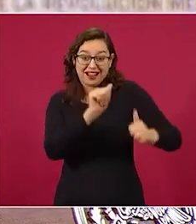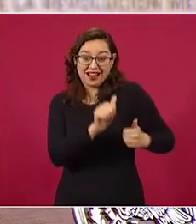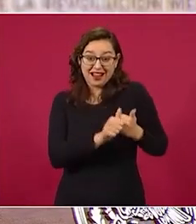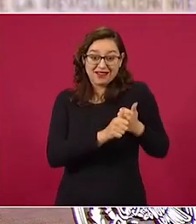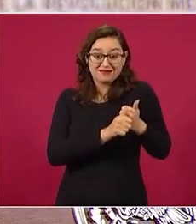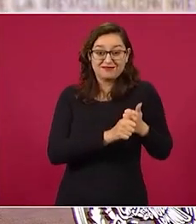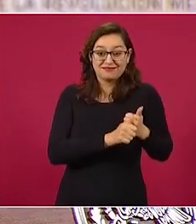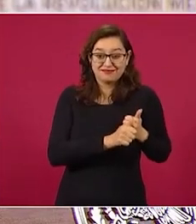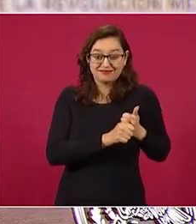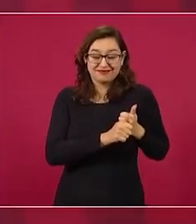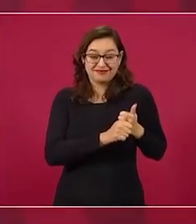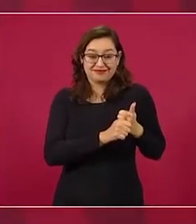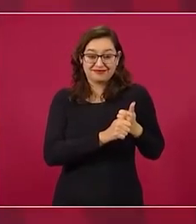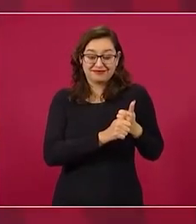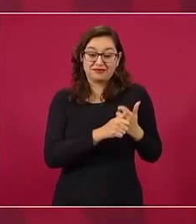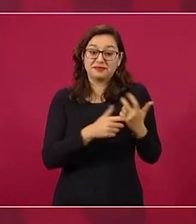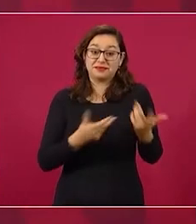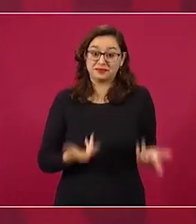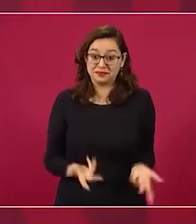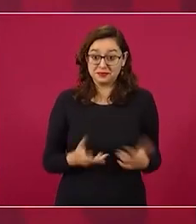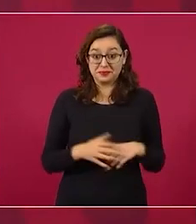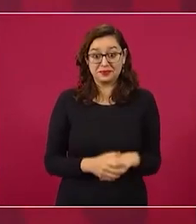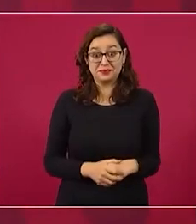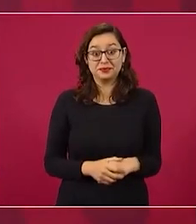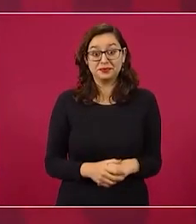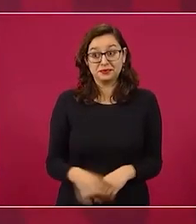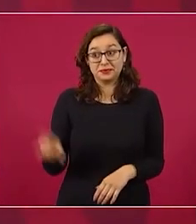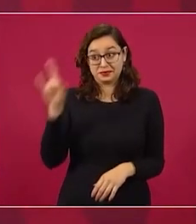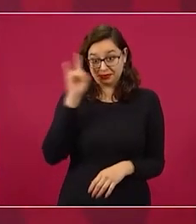y los que se juntan con el diablo les va mal.